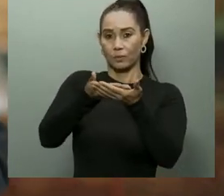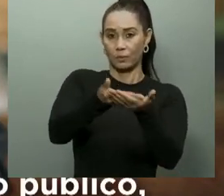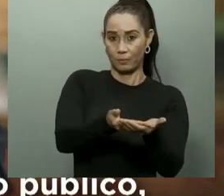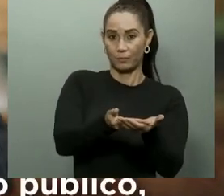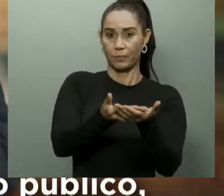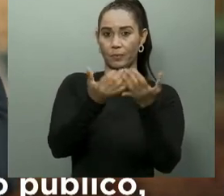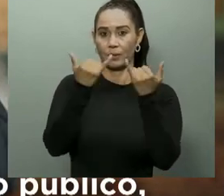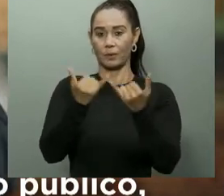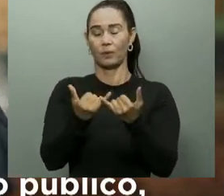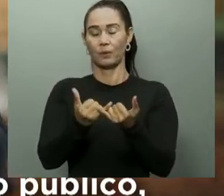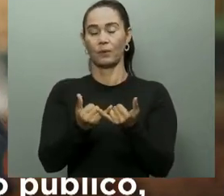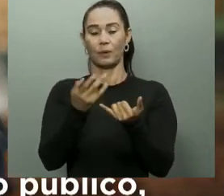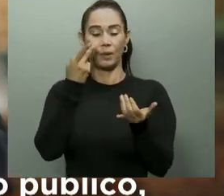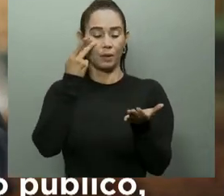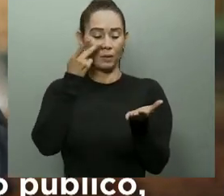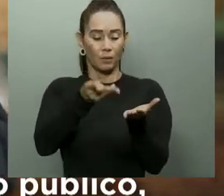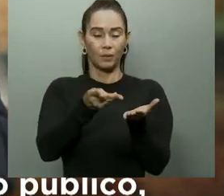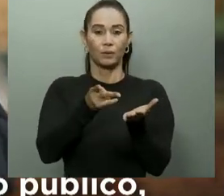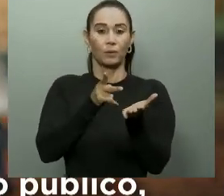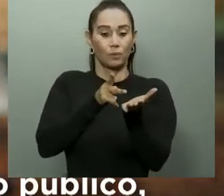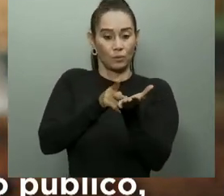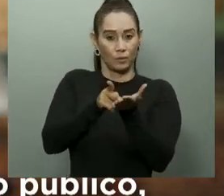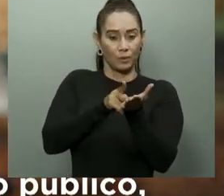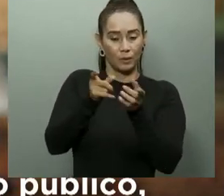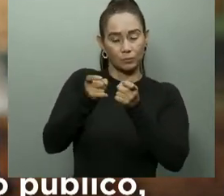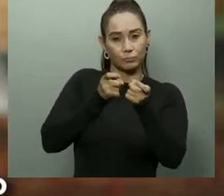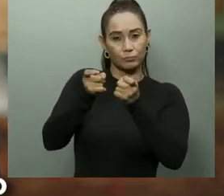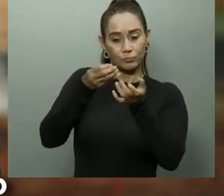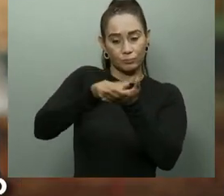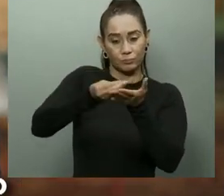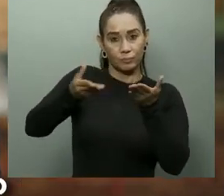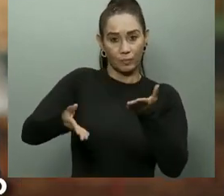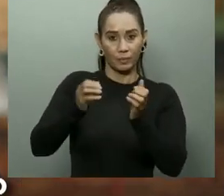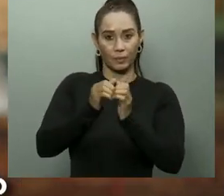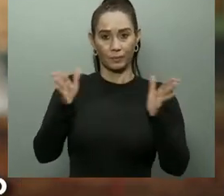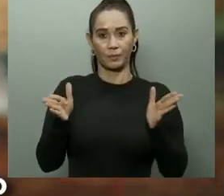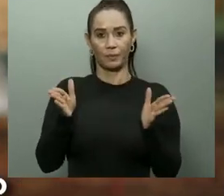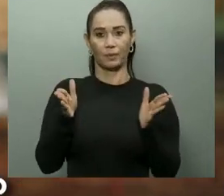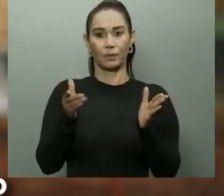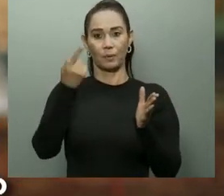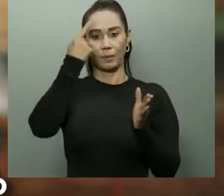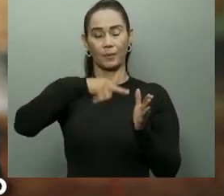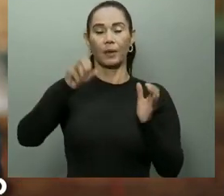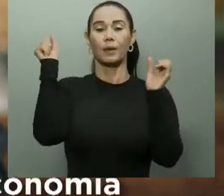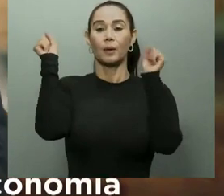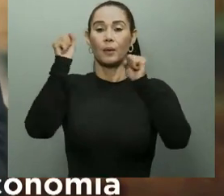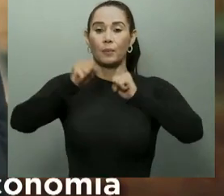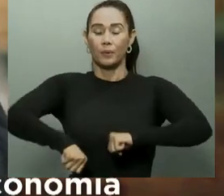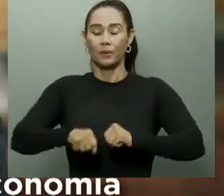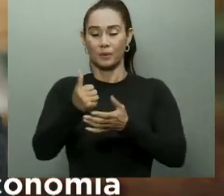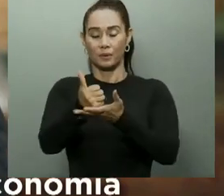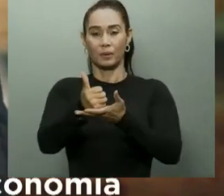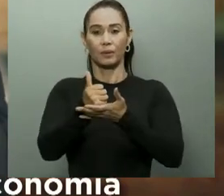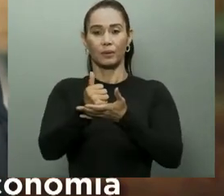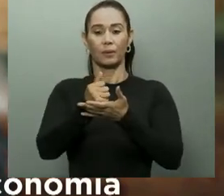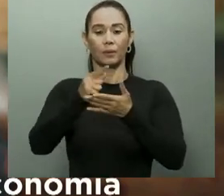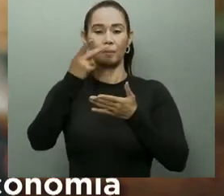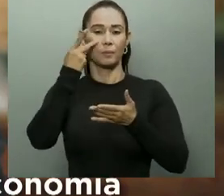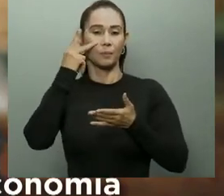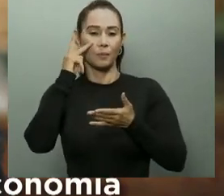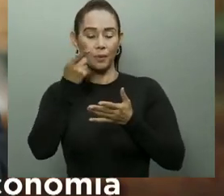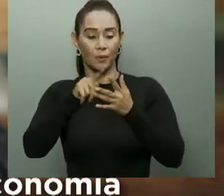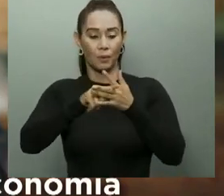frentes y una verdadera racionalización del gasto público para hacerlo eficaz y productivo, ya han empezado a